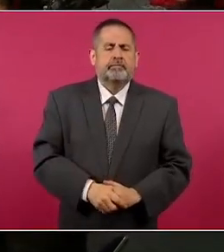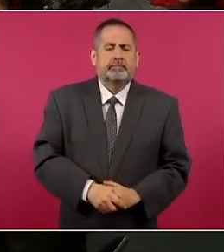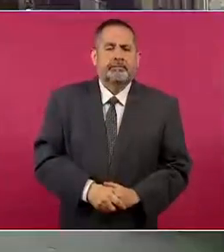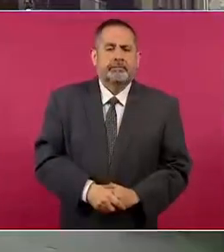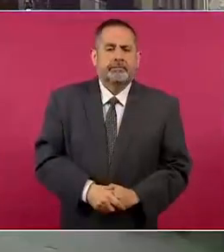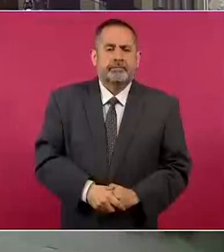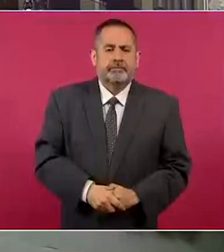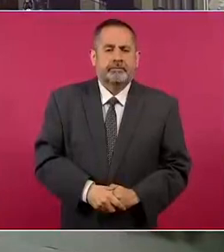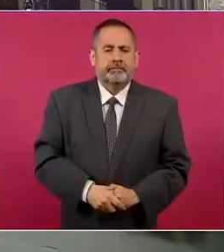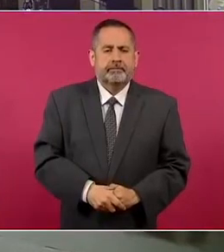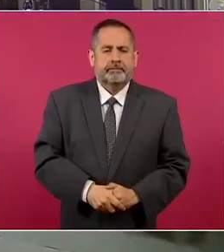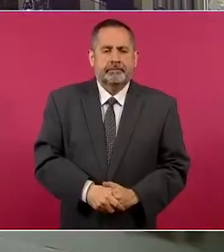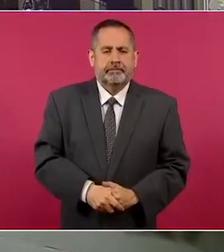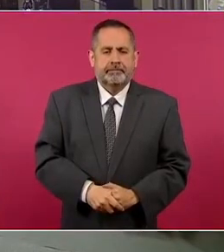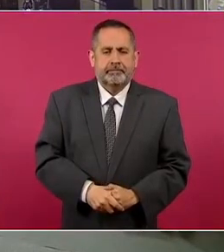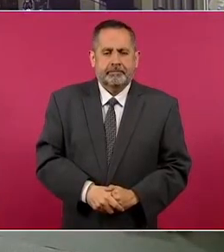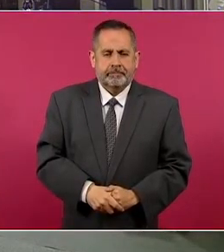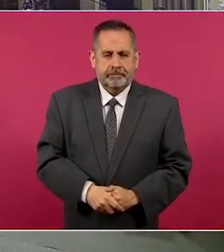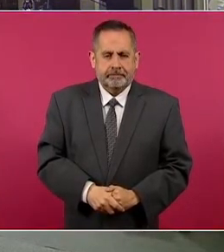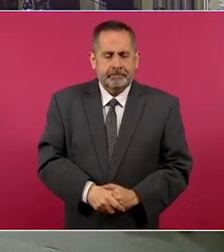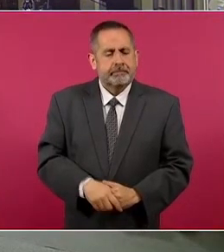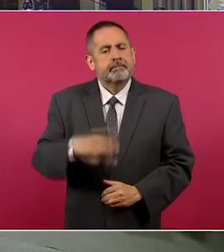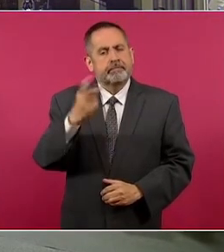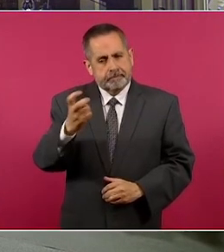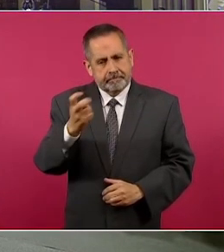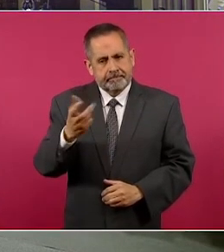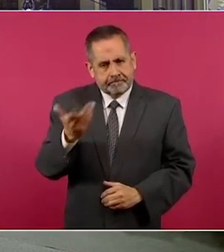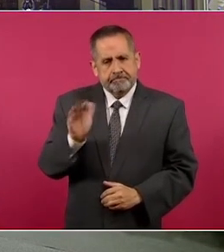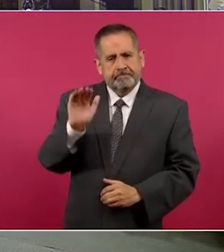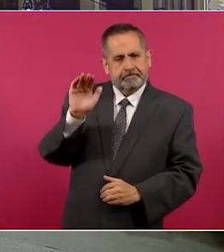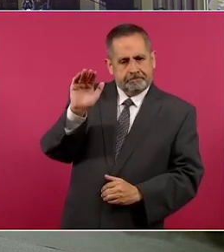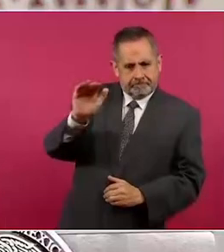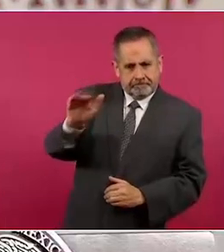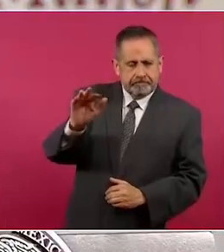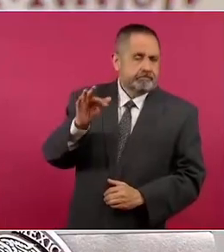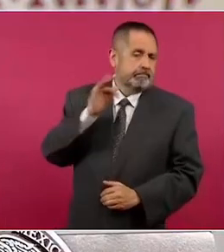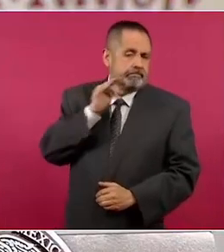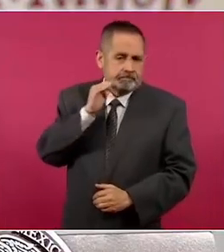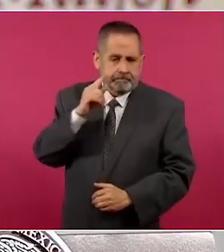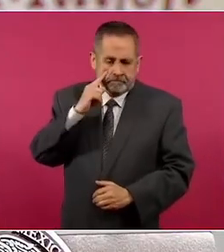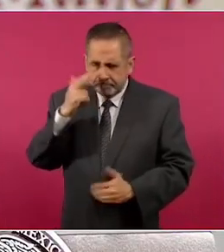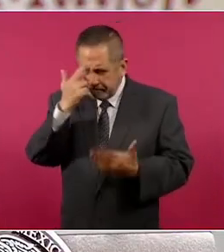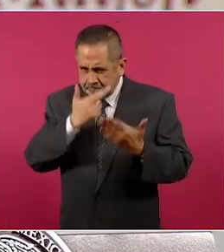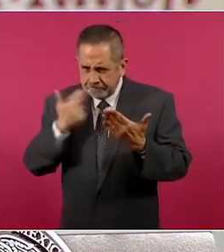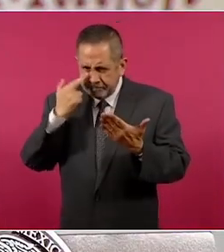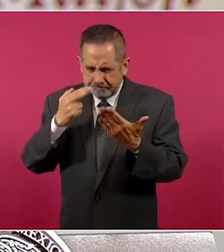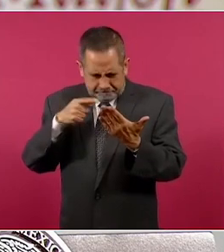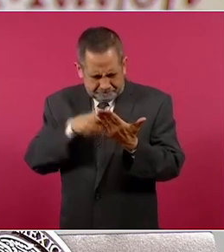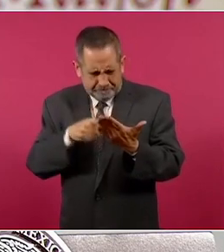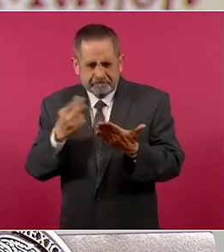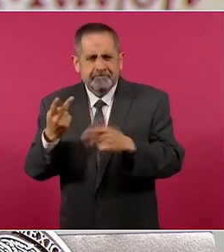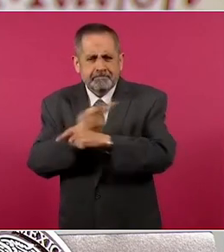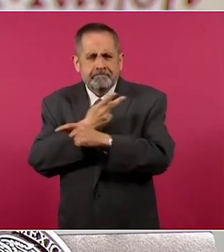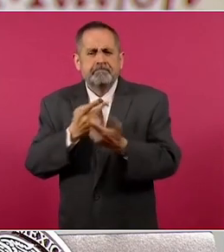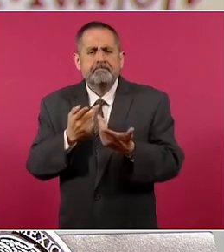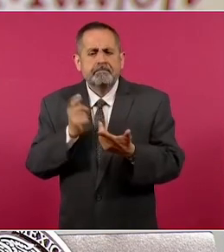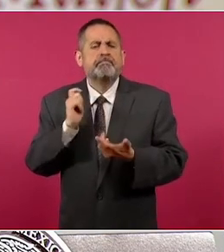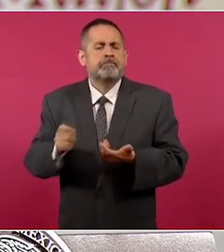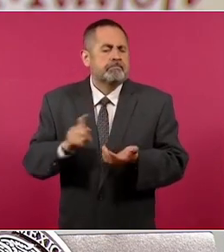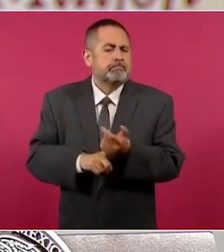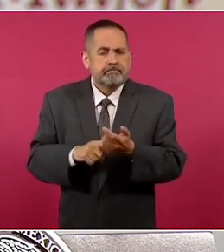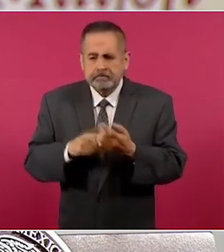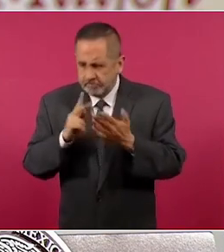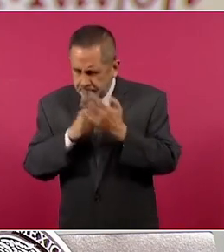¿Lo presiduría? ¿Lo liberaron? Por eso vamos a pedirle a la Fiscalía que pueda revisar este caso y que pueda